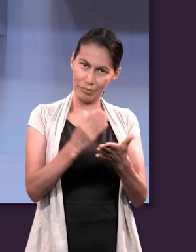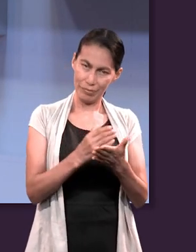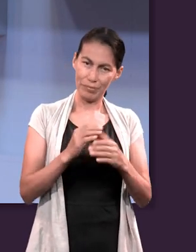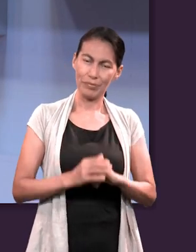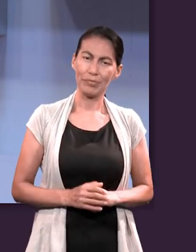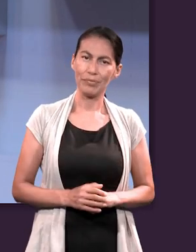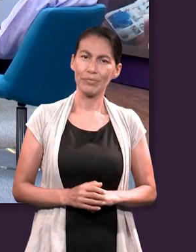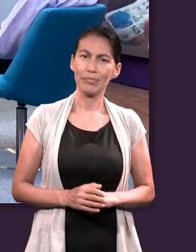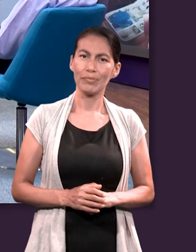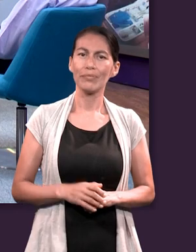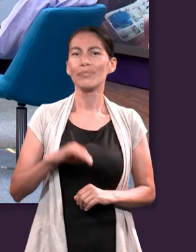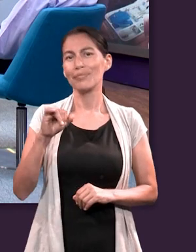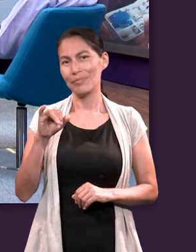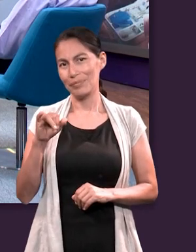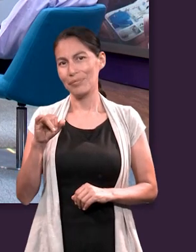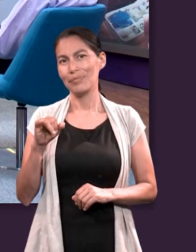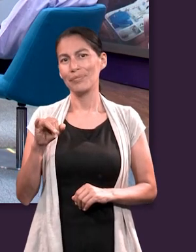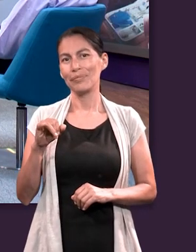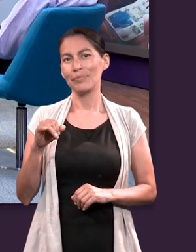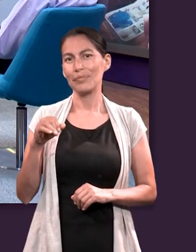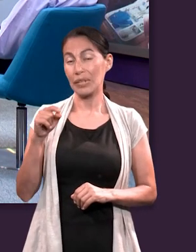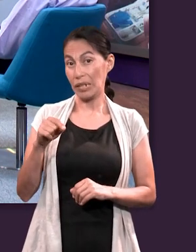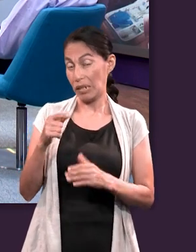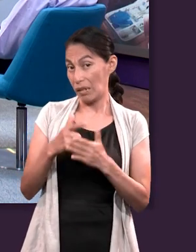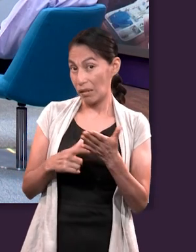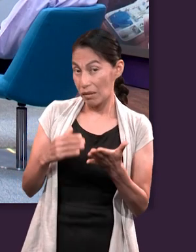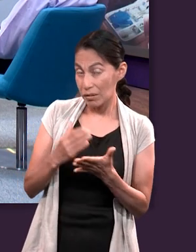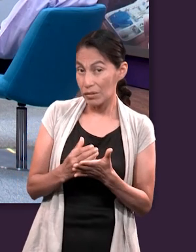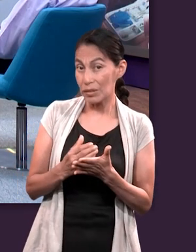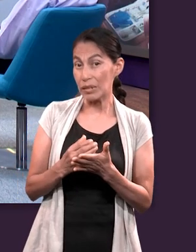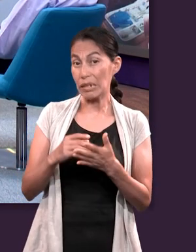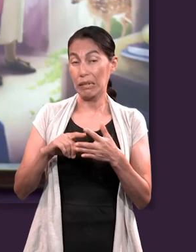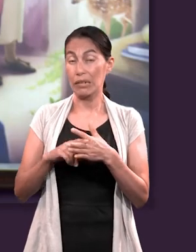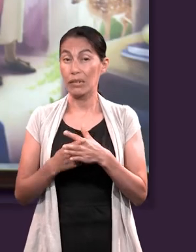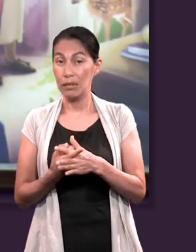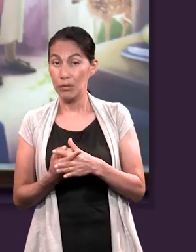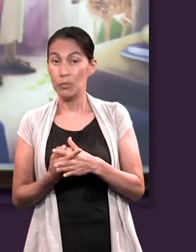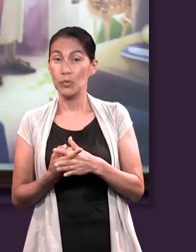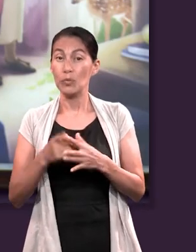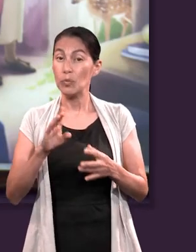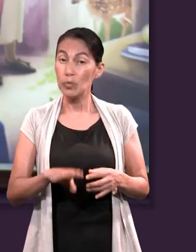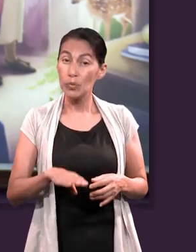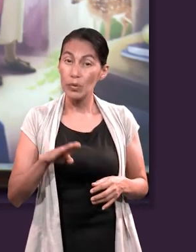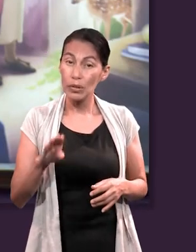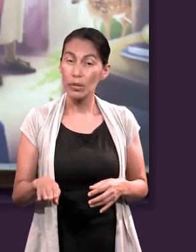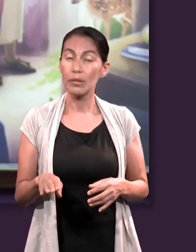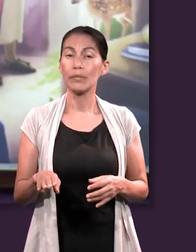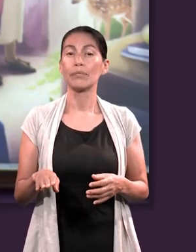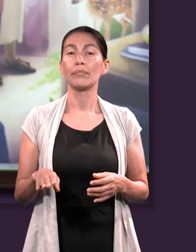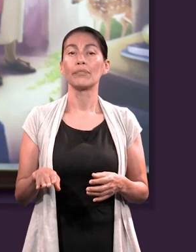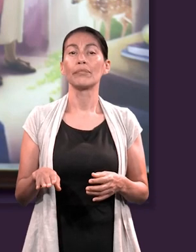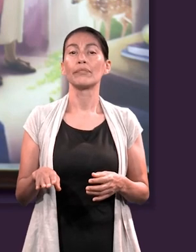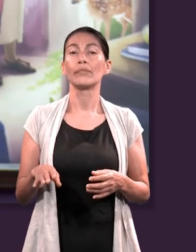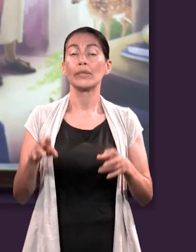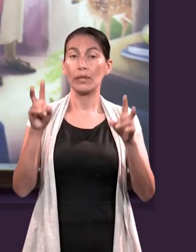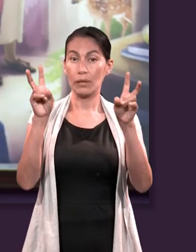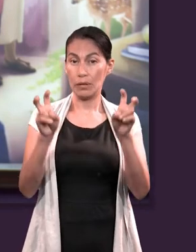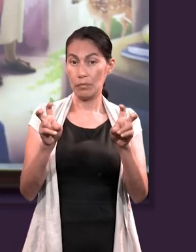nos ayuden con una conclusión de esa lección. Sí, ya que con esta lección comenzamos de lleno con